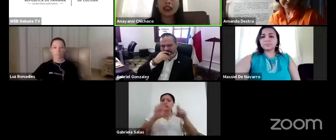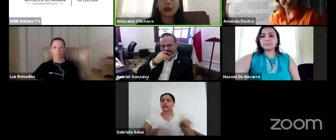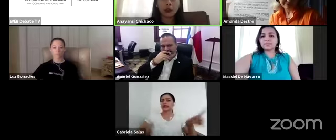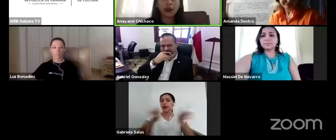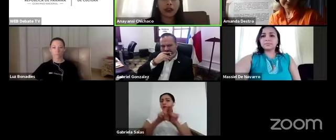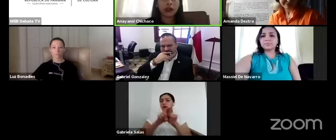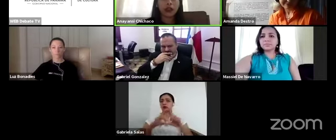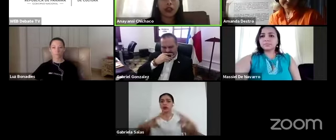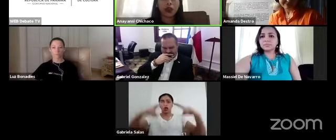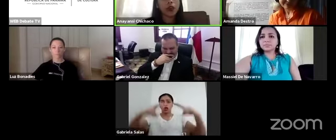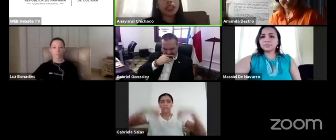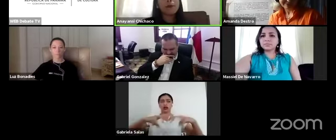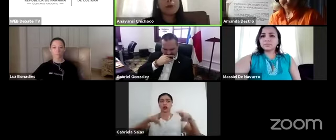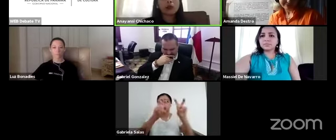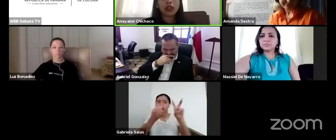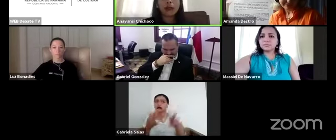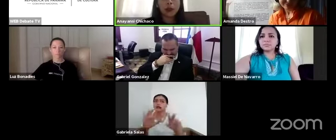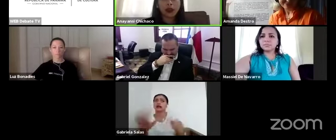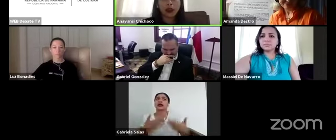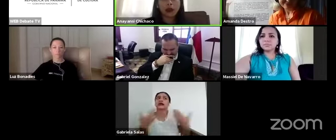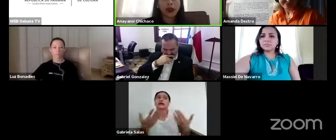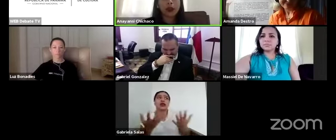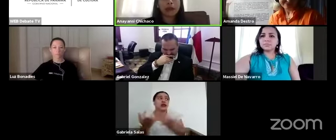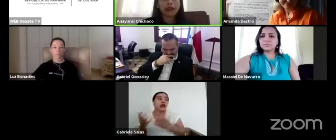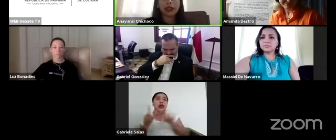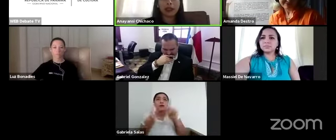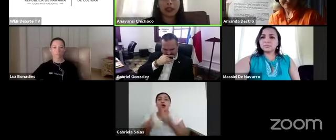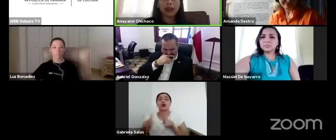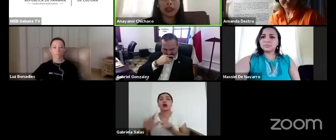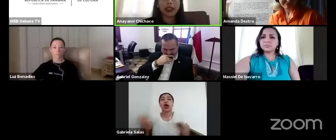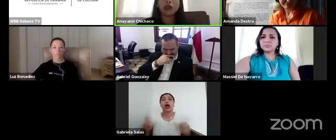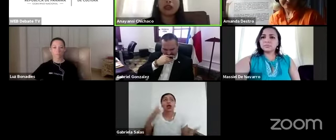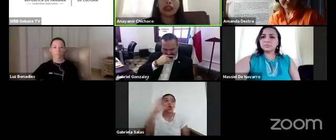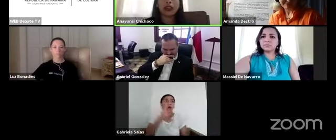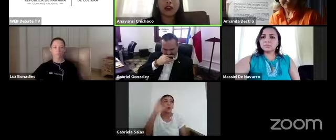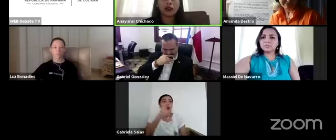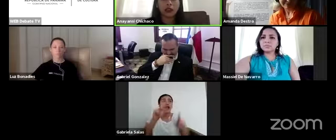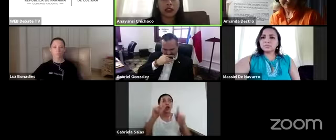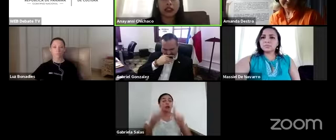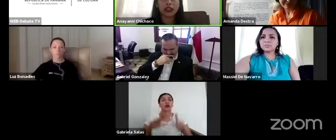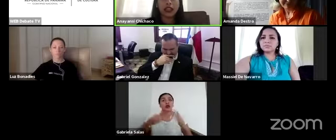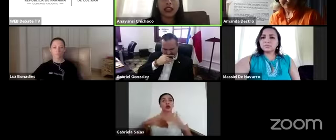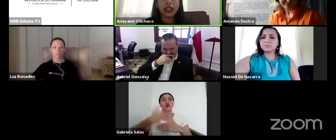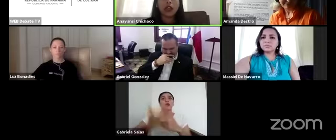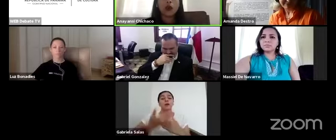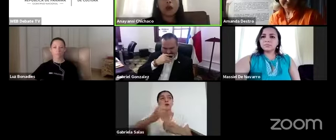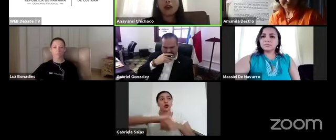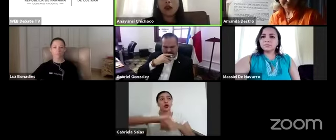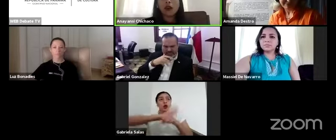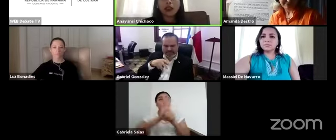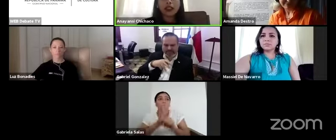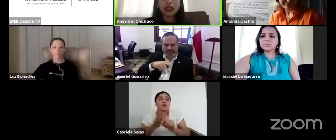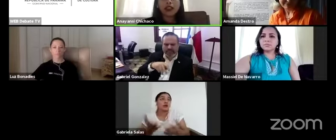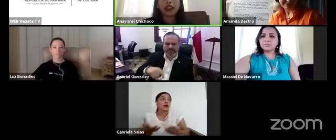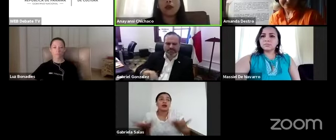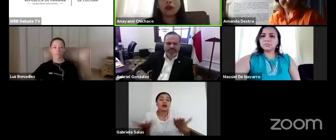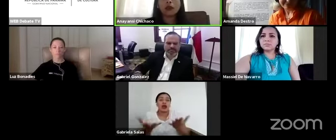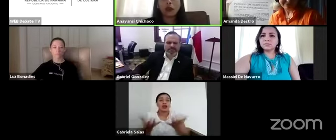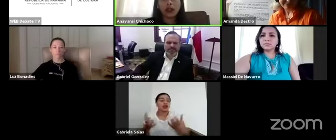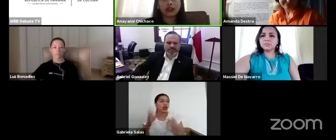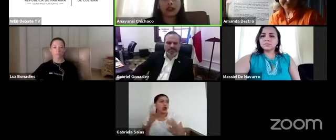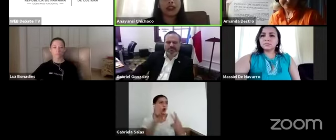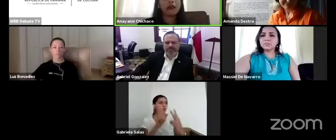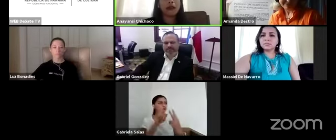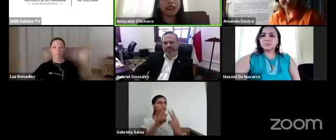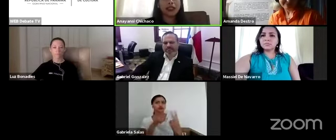quieren el público o qué busca el público una vez pase la pandemia qué les gustaría conocer nos hemos dado cuenta que